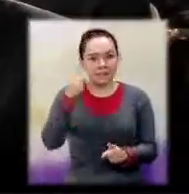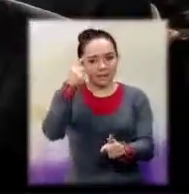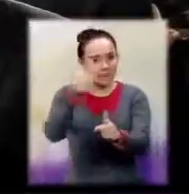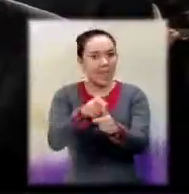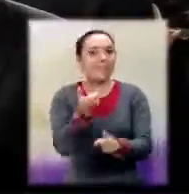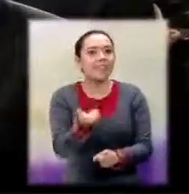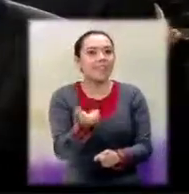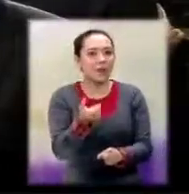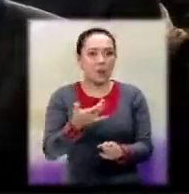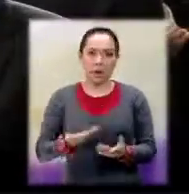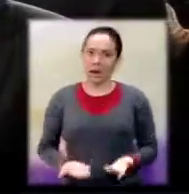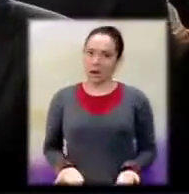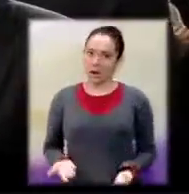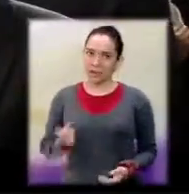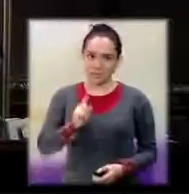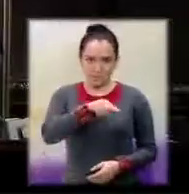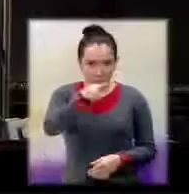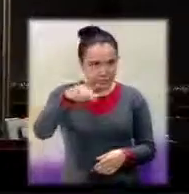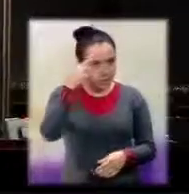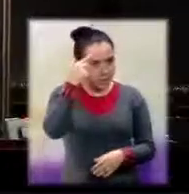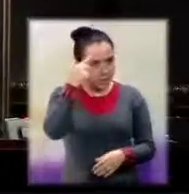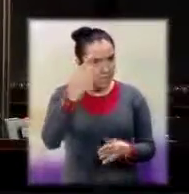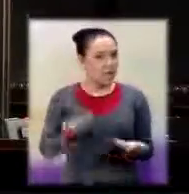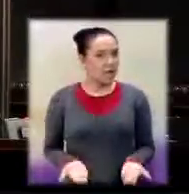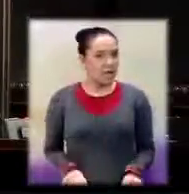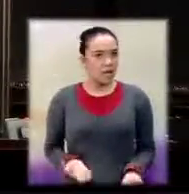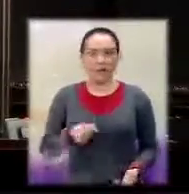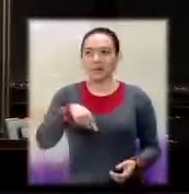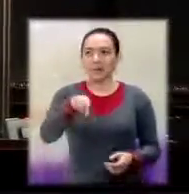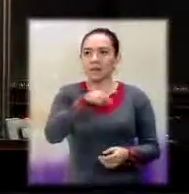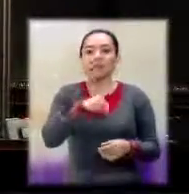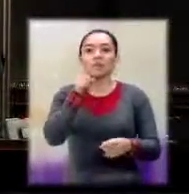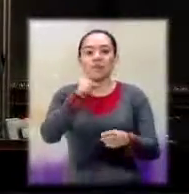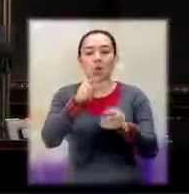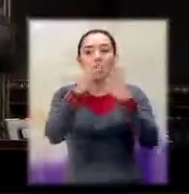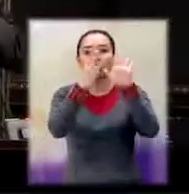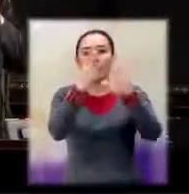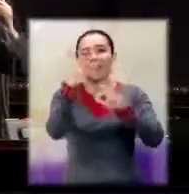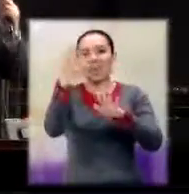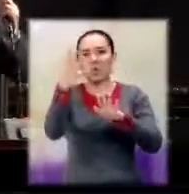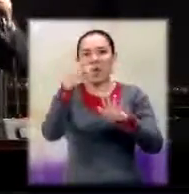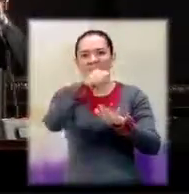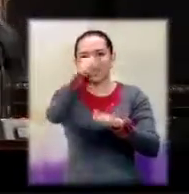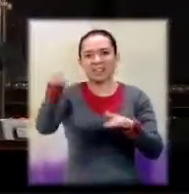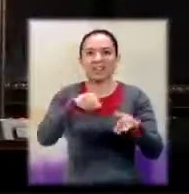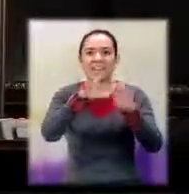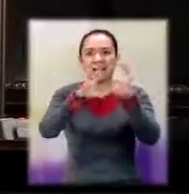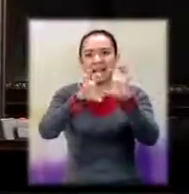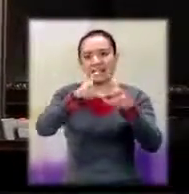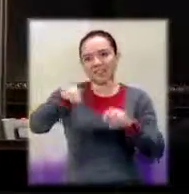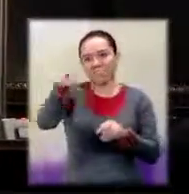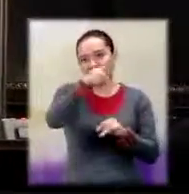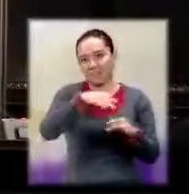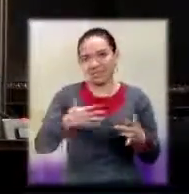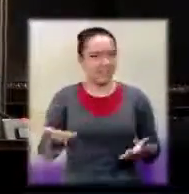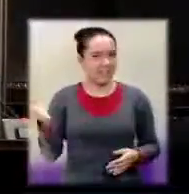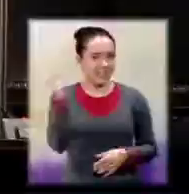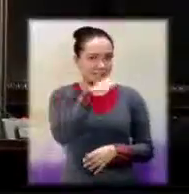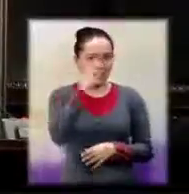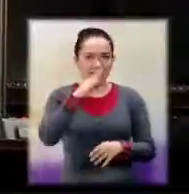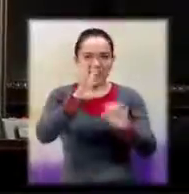El presidente Moadi no daba la palabra. 84 cacos, 84 raptaros en su cara, se los digo.